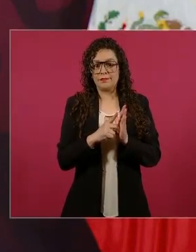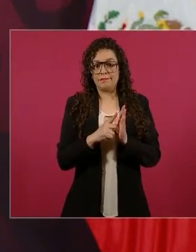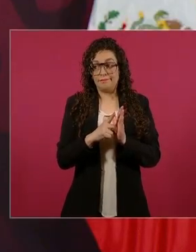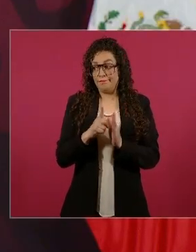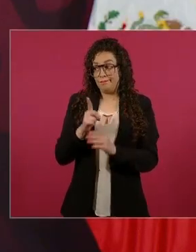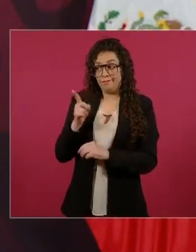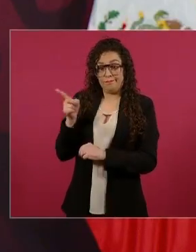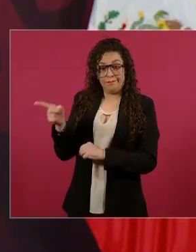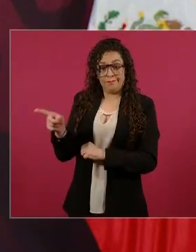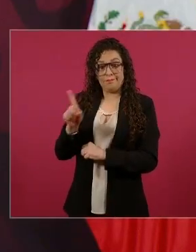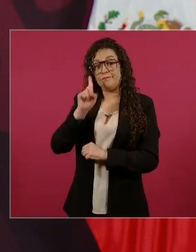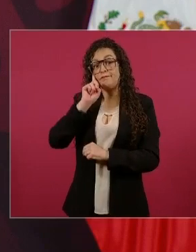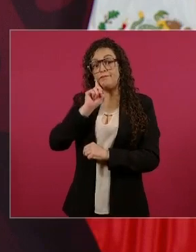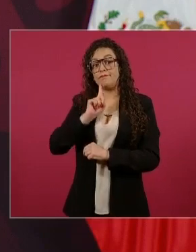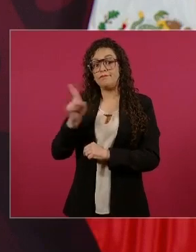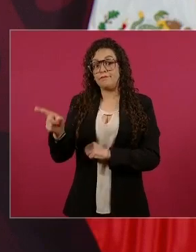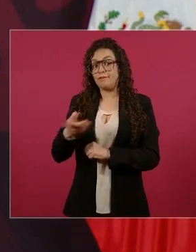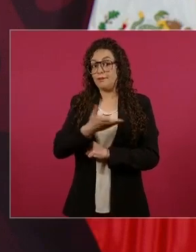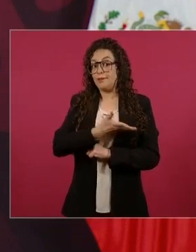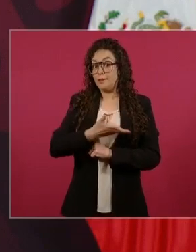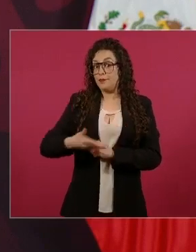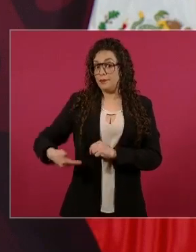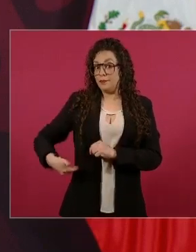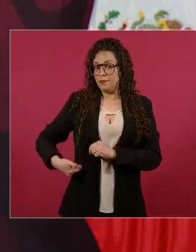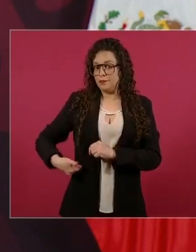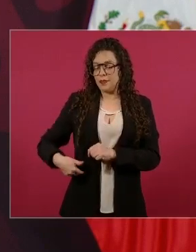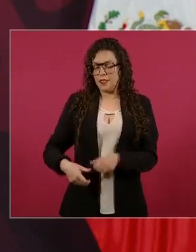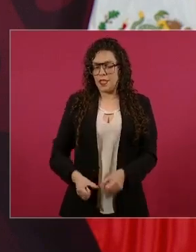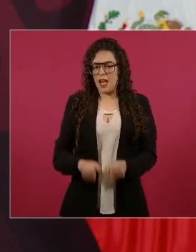buen gobierno.